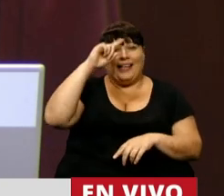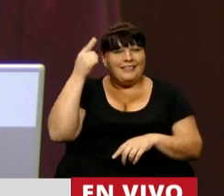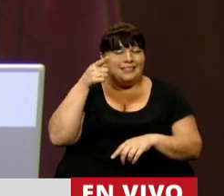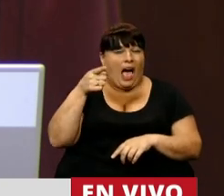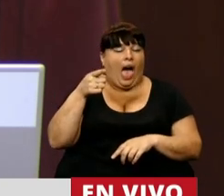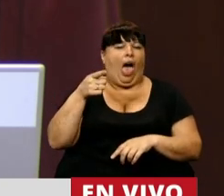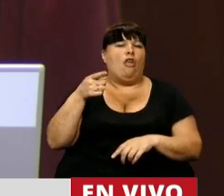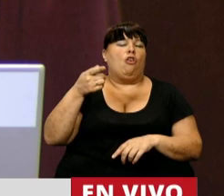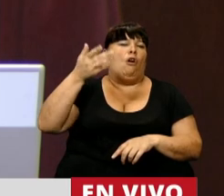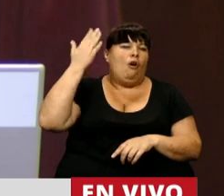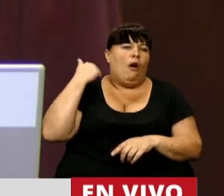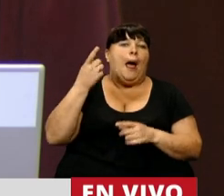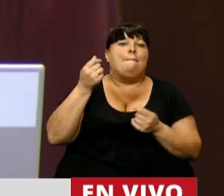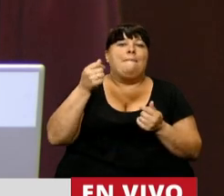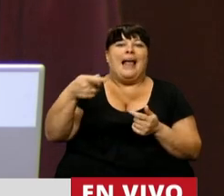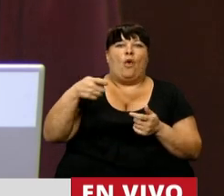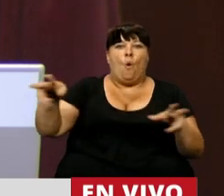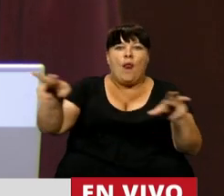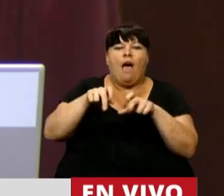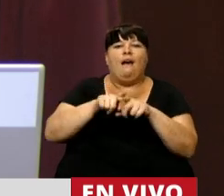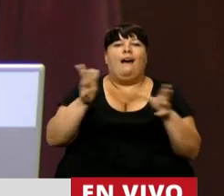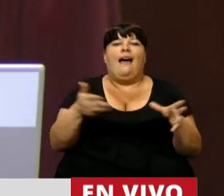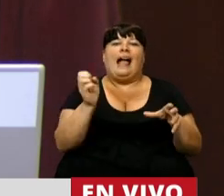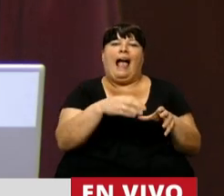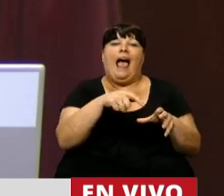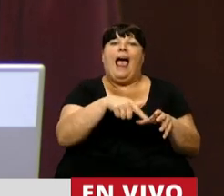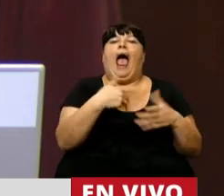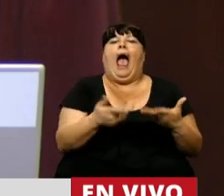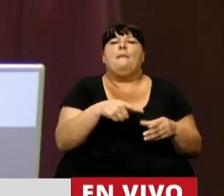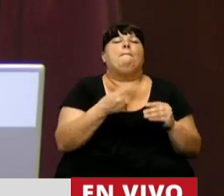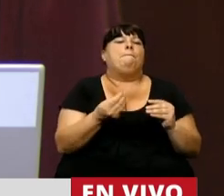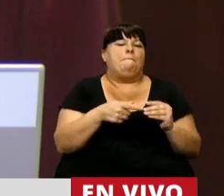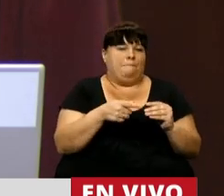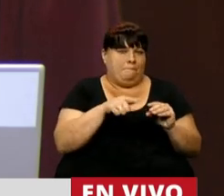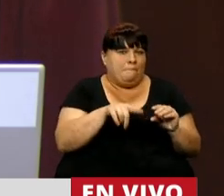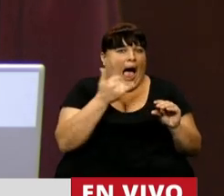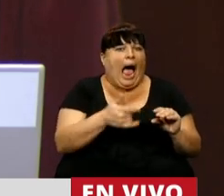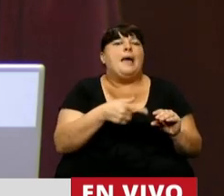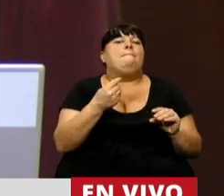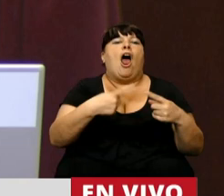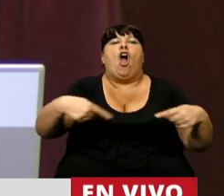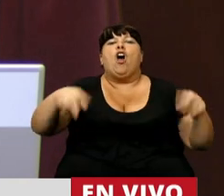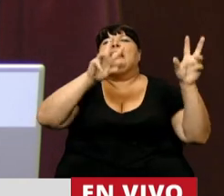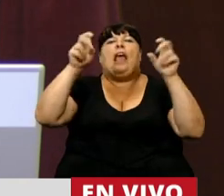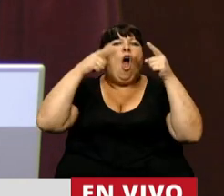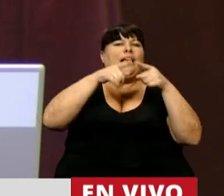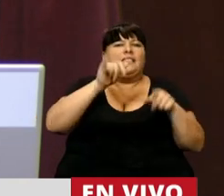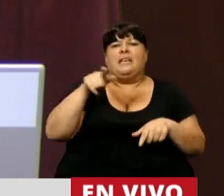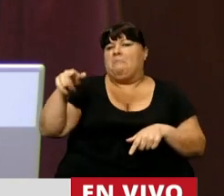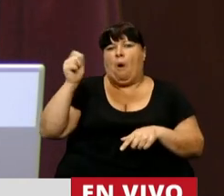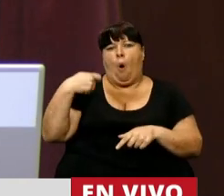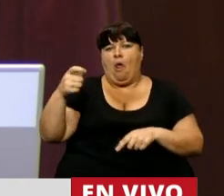que ha hecho de los recursos previsionales una caja que la usa y está disponible para cualquier otro objetivo.